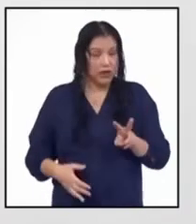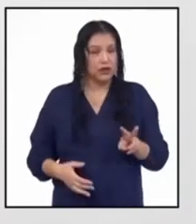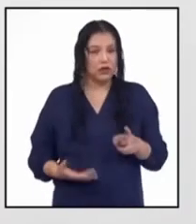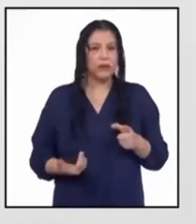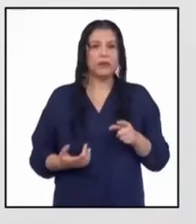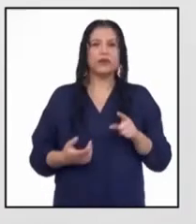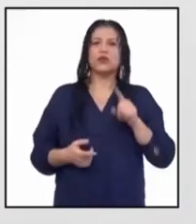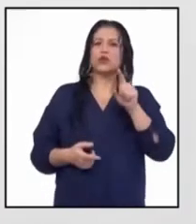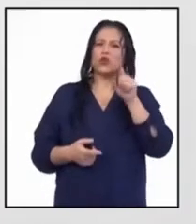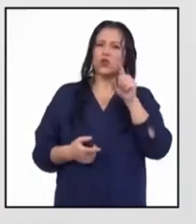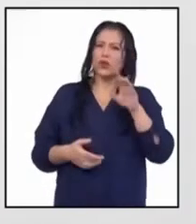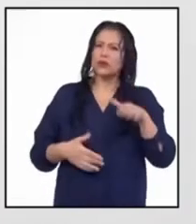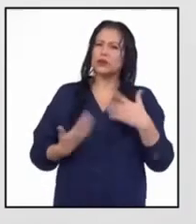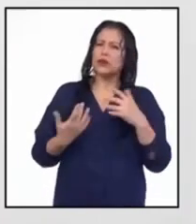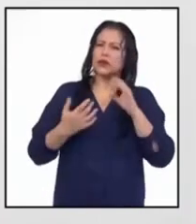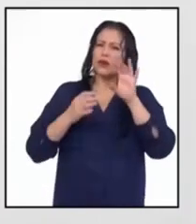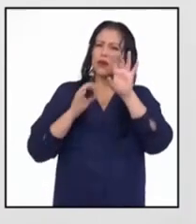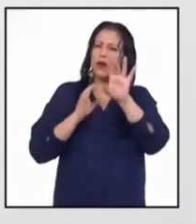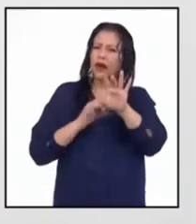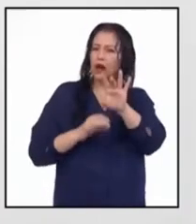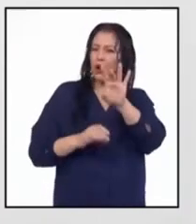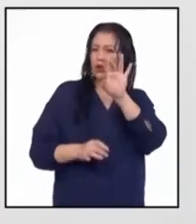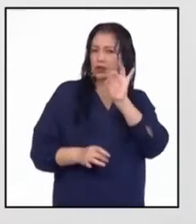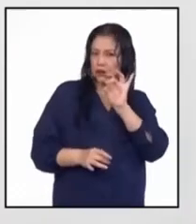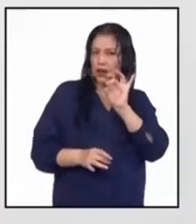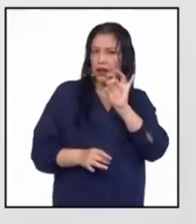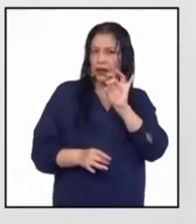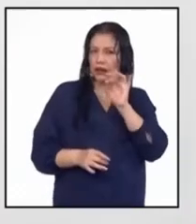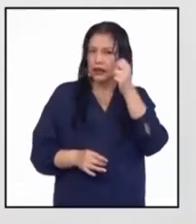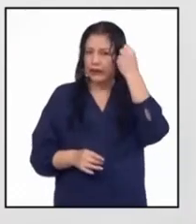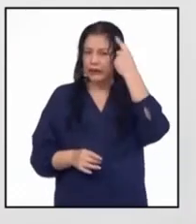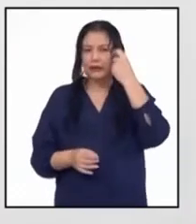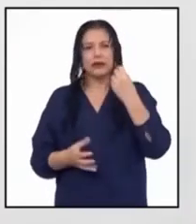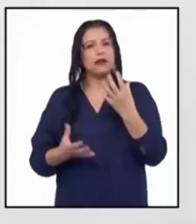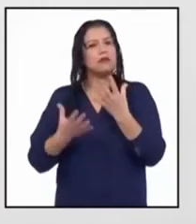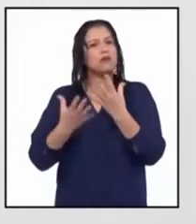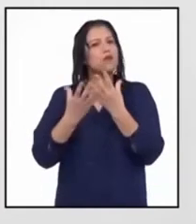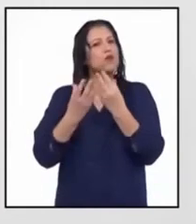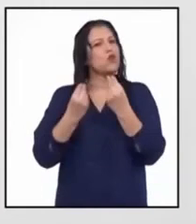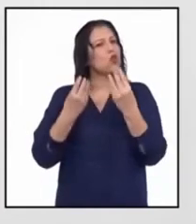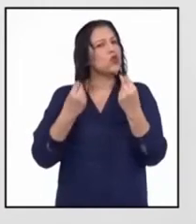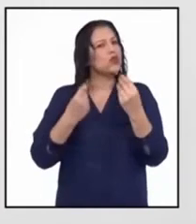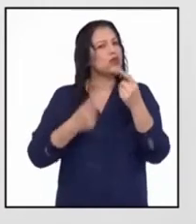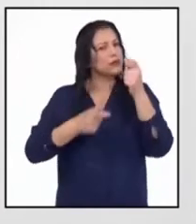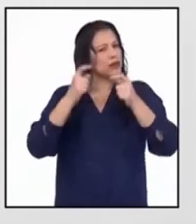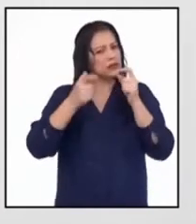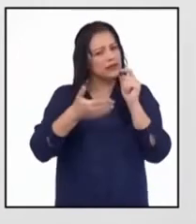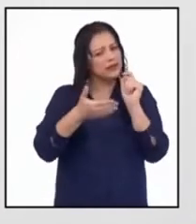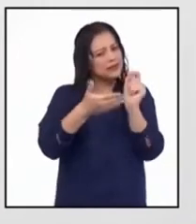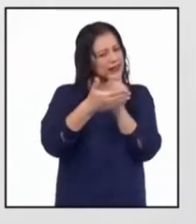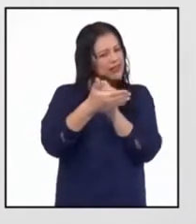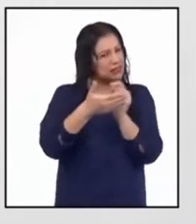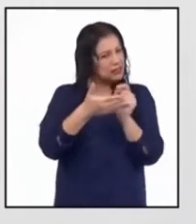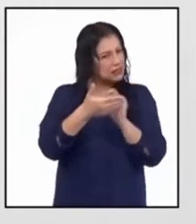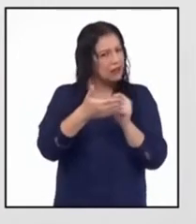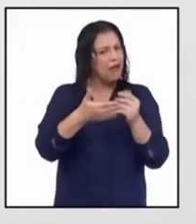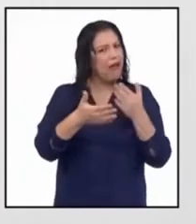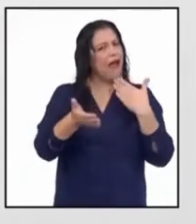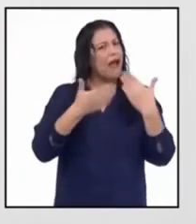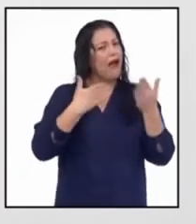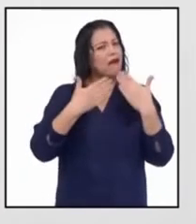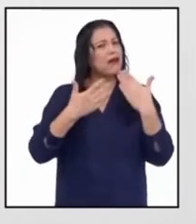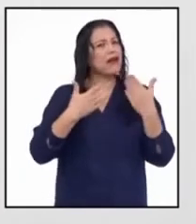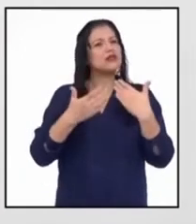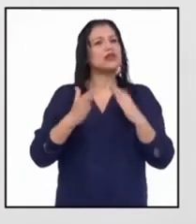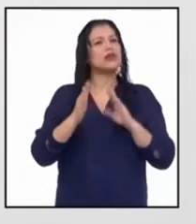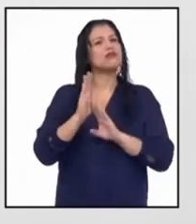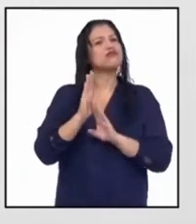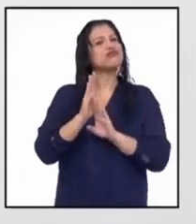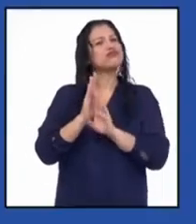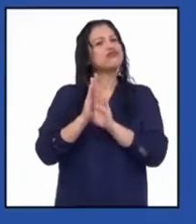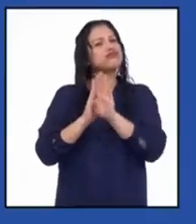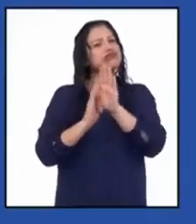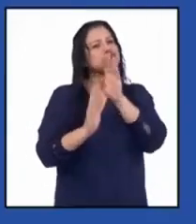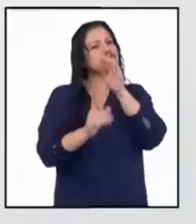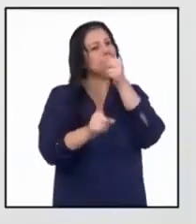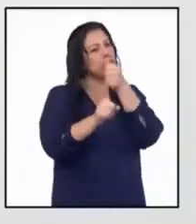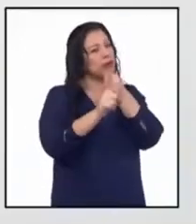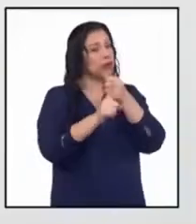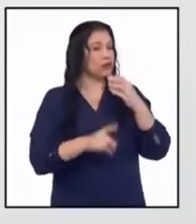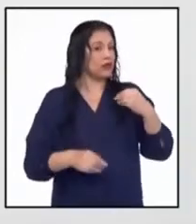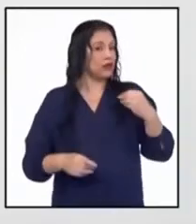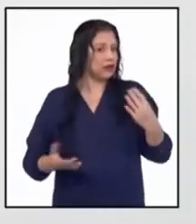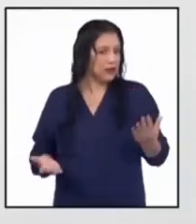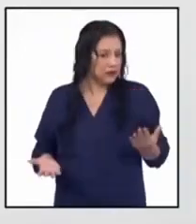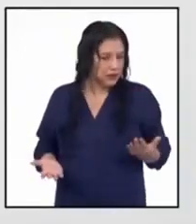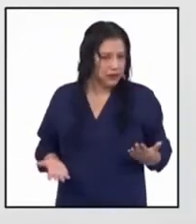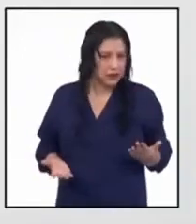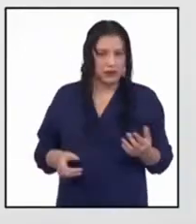has podido descubrir también que muchos autores hablan sobre el desarrollo de los adolescentes.